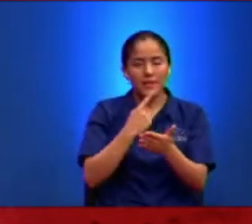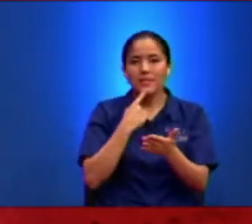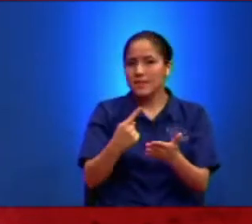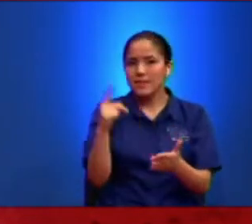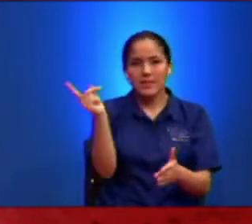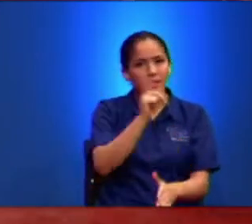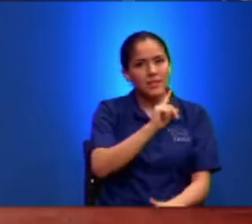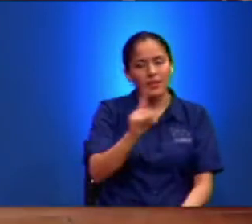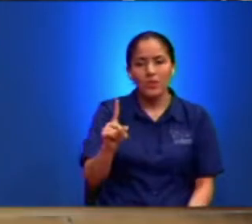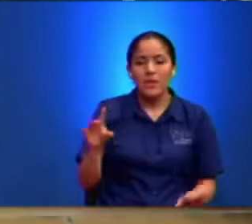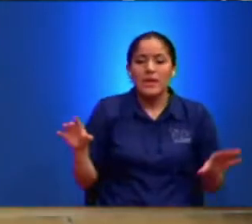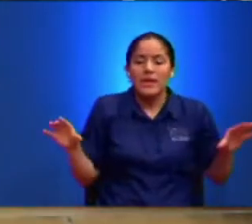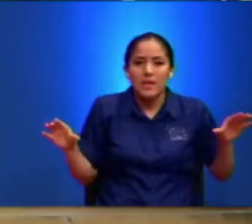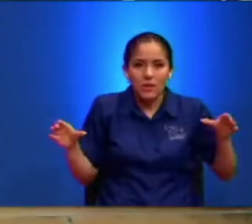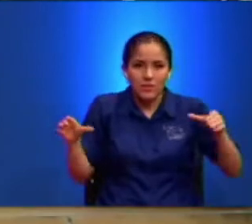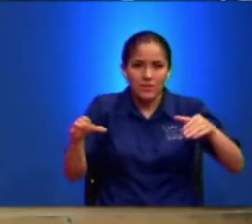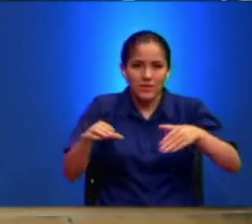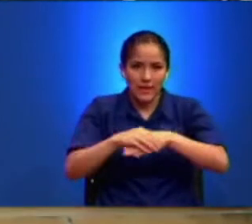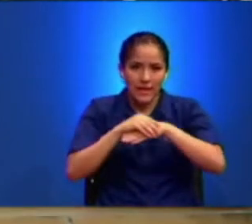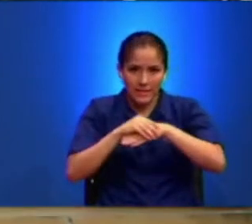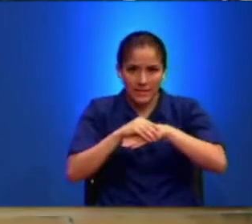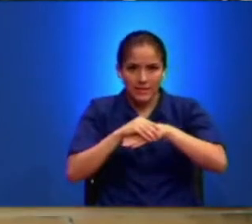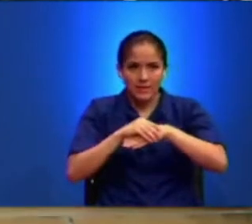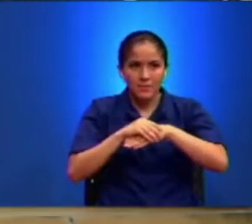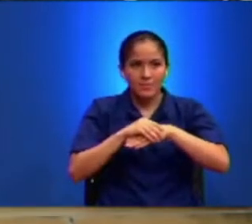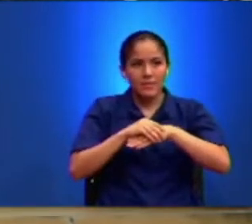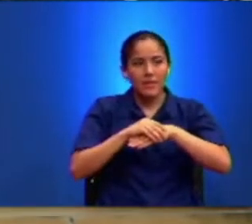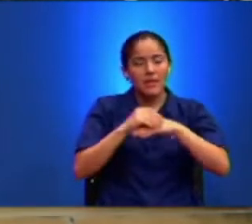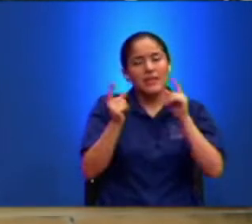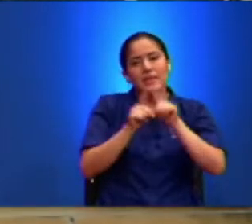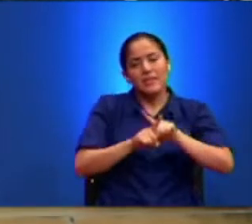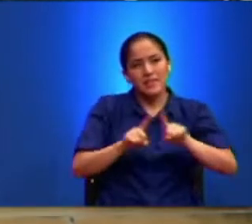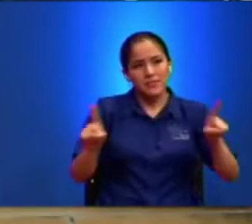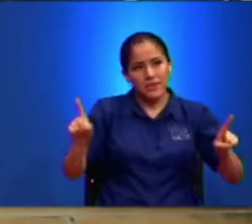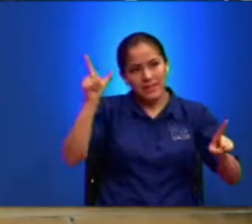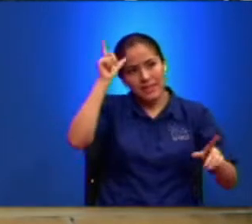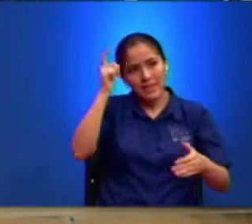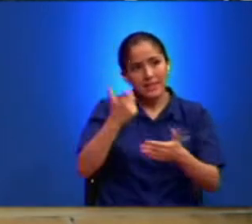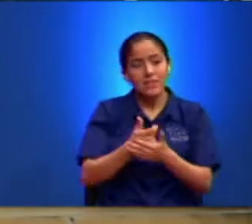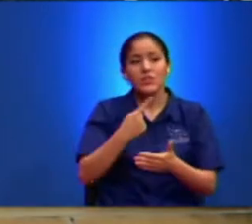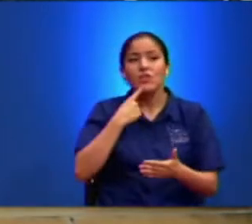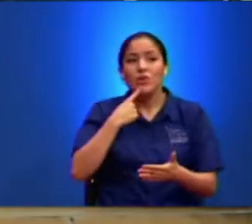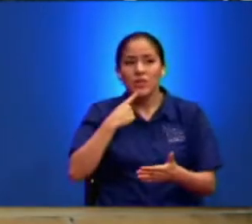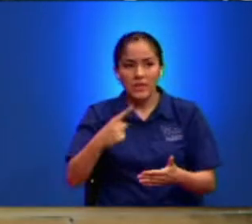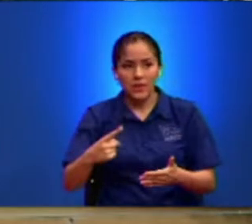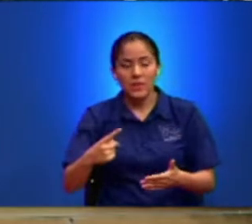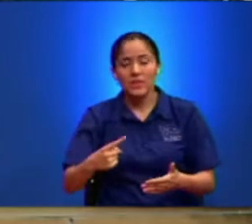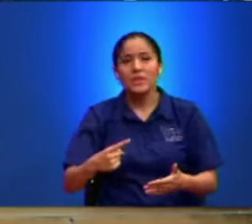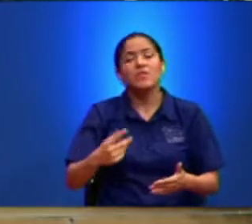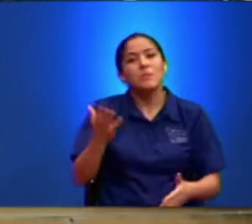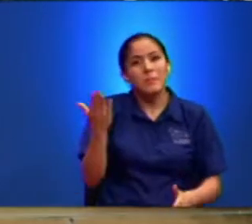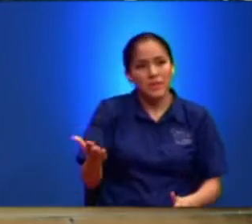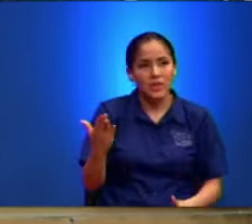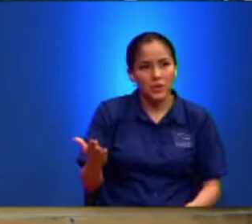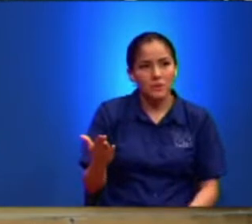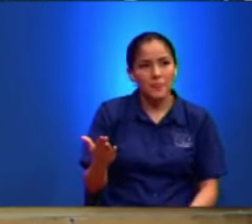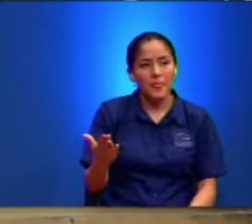Que no se unan Que no se unan En yugo desigual Con los impíos Entonces ella Se lo dijo a él Entonces él pidió Una cita conmigo